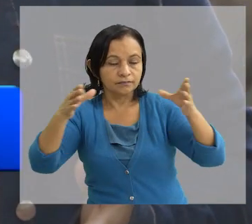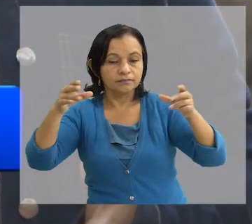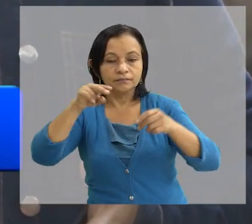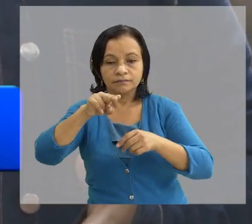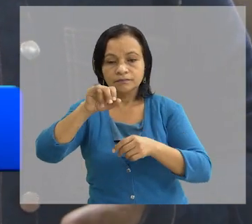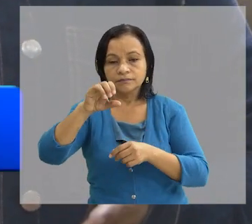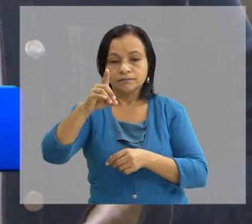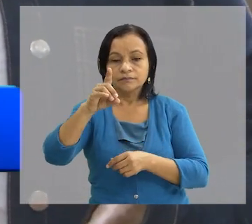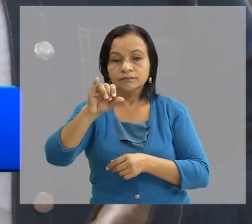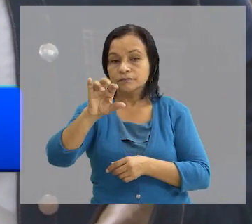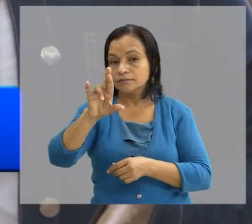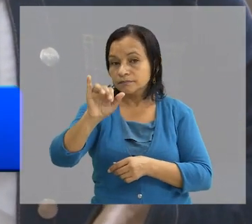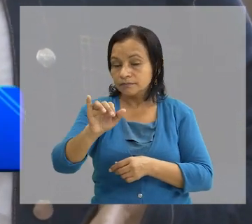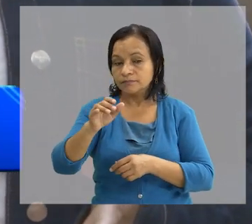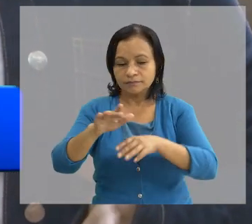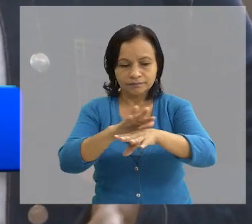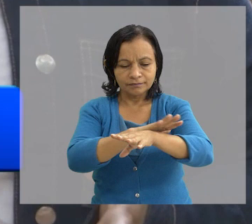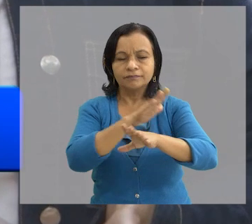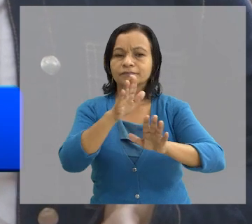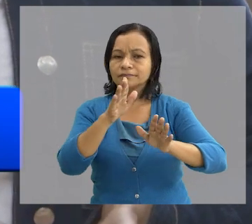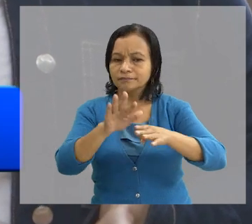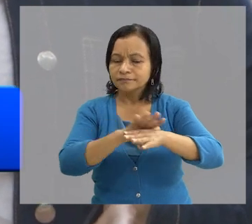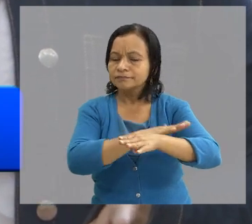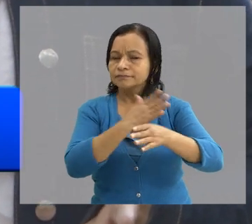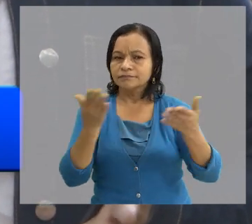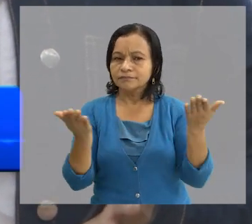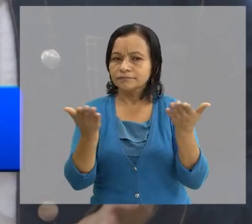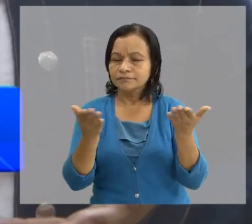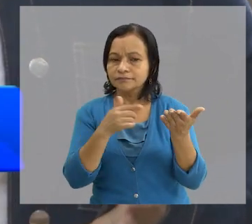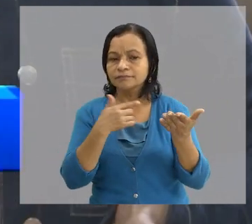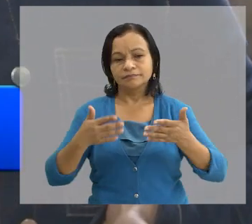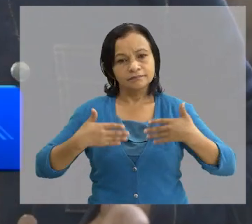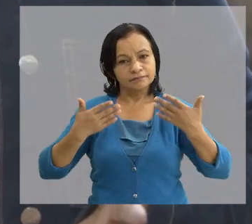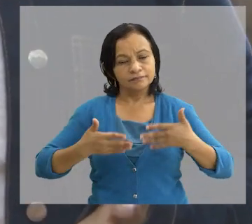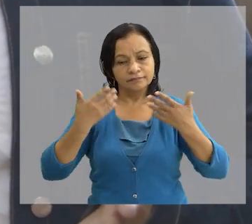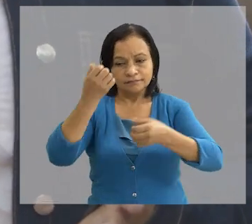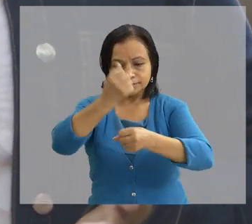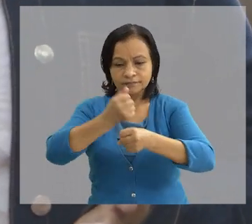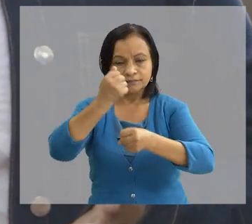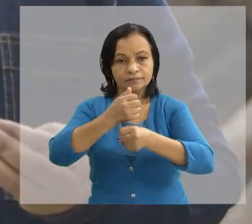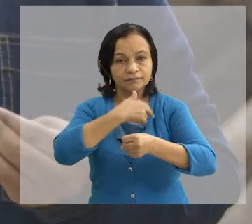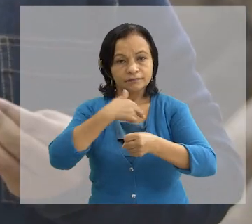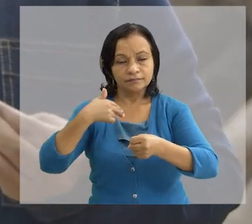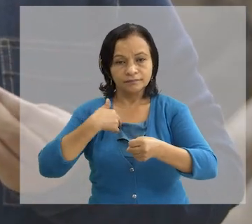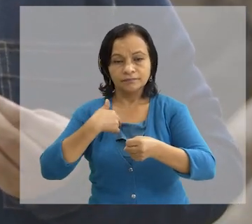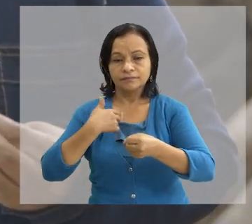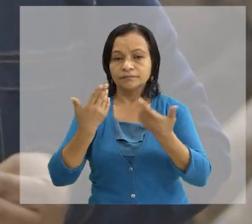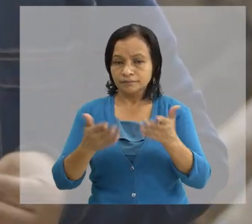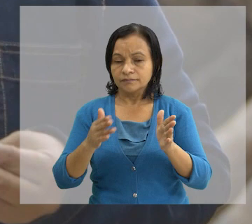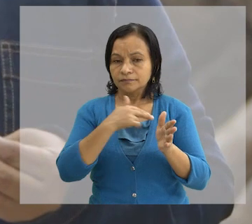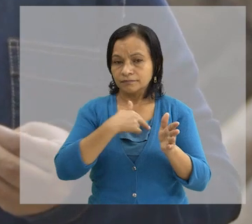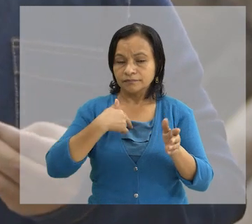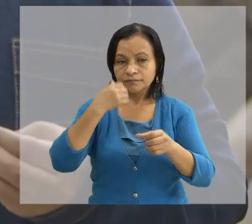Nindirí Nosotros para esto nos sentimos realmente satisfechos con el trabajo que hemos hecho Pero lo que nosotros hemos